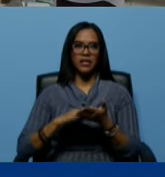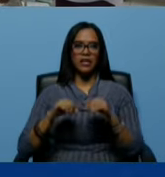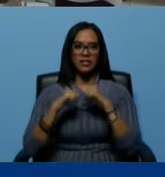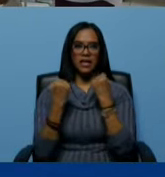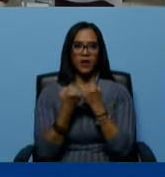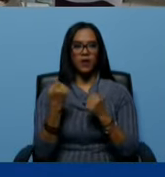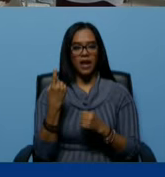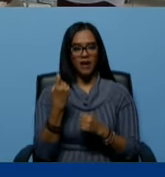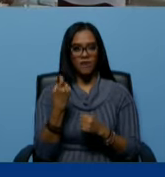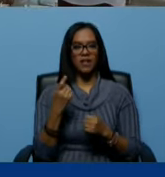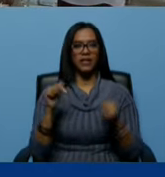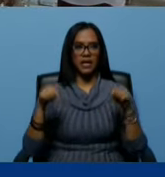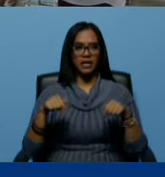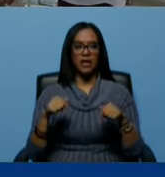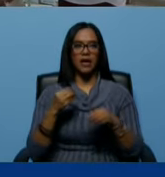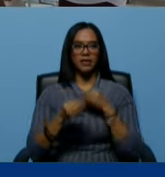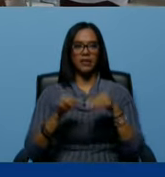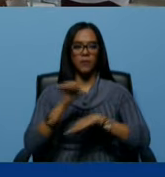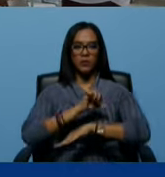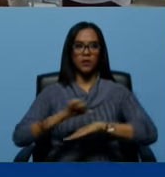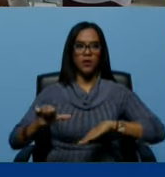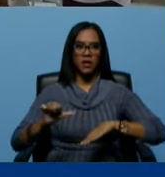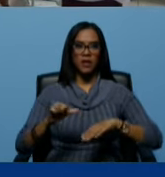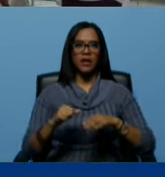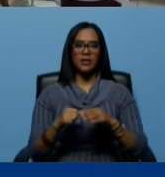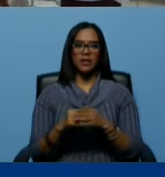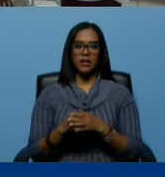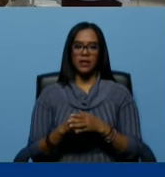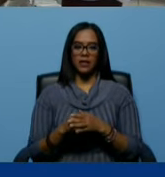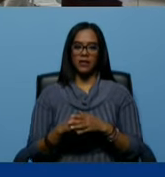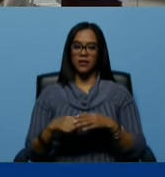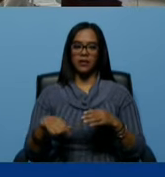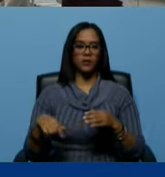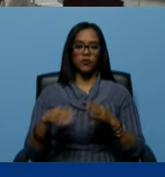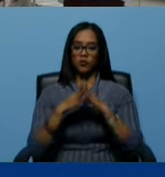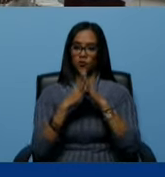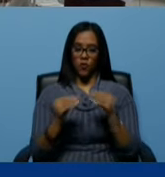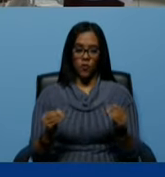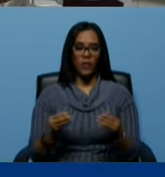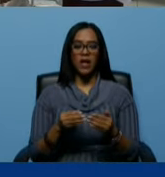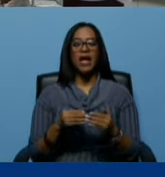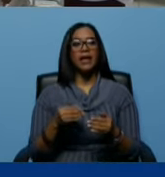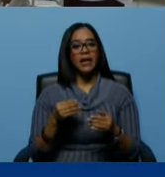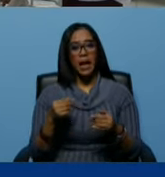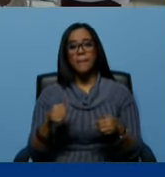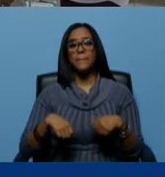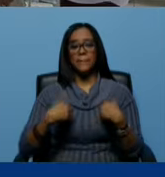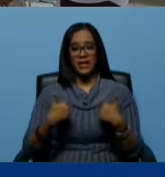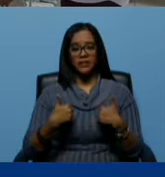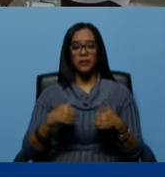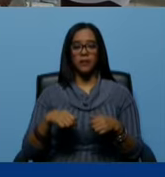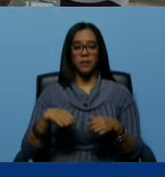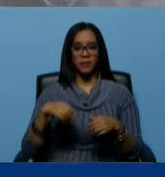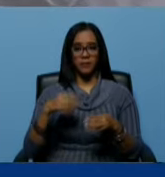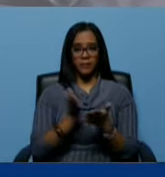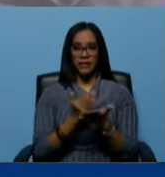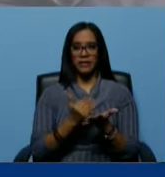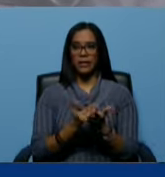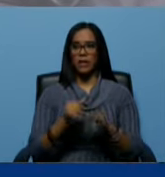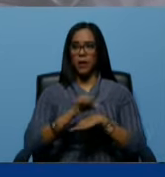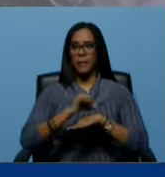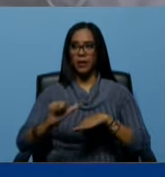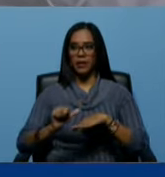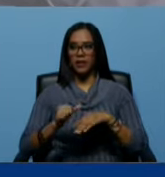hacía falta. Aquí hacemos cirugía general, generalmente. La mayor parte de la cirugía que realizamos